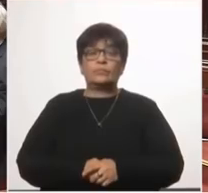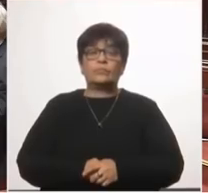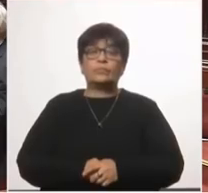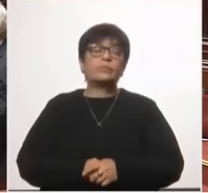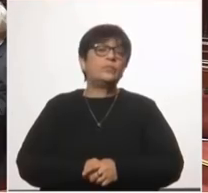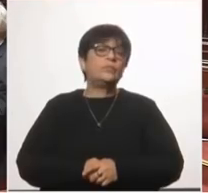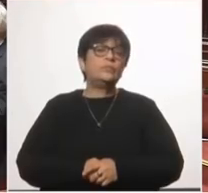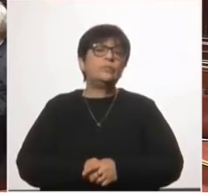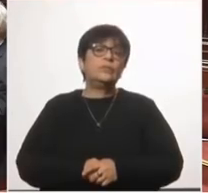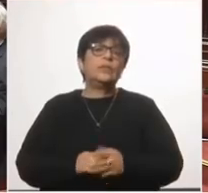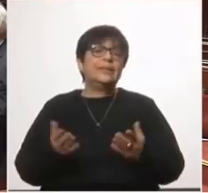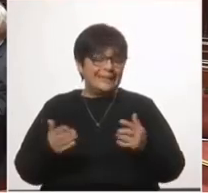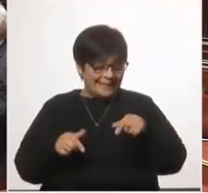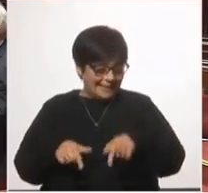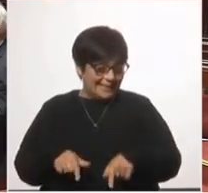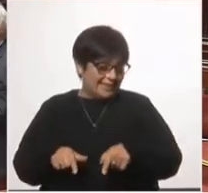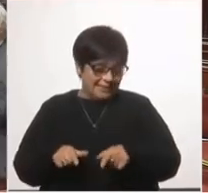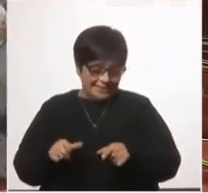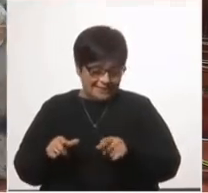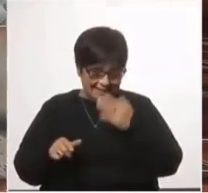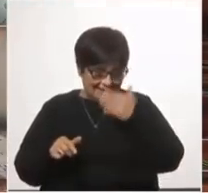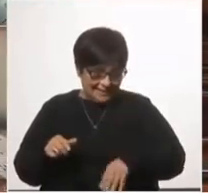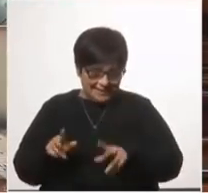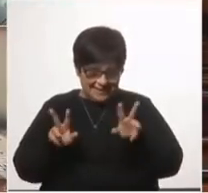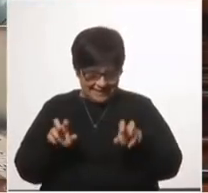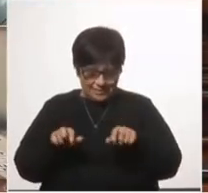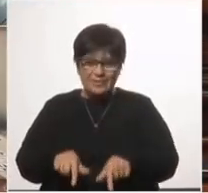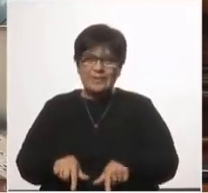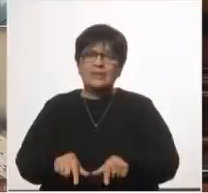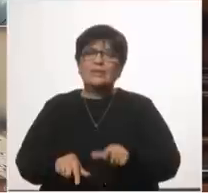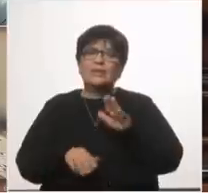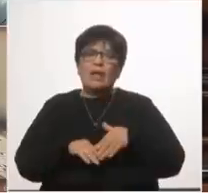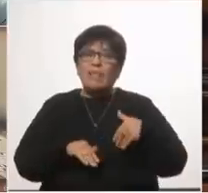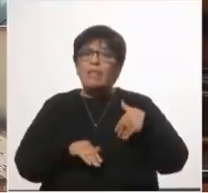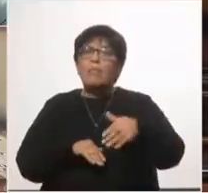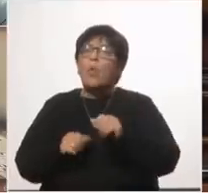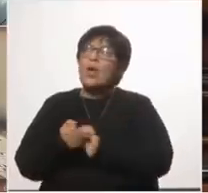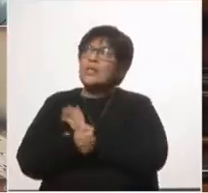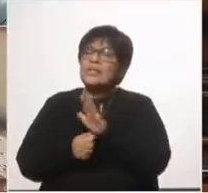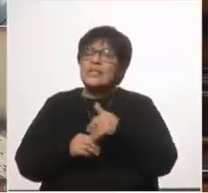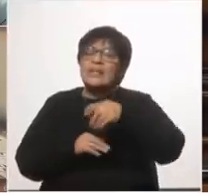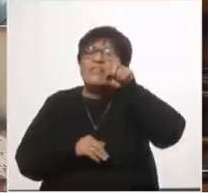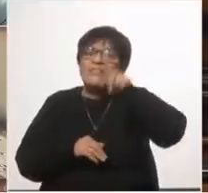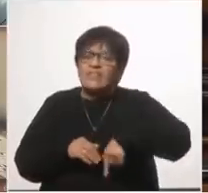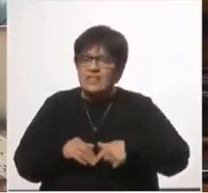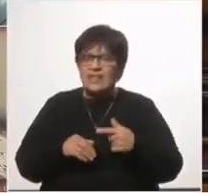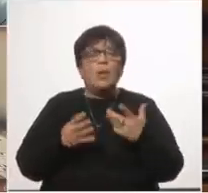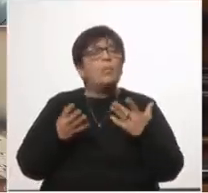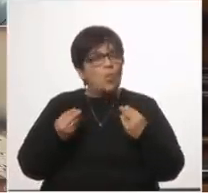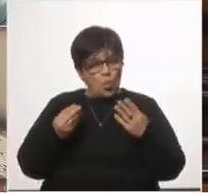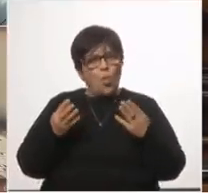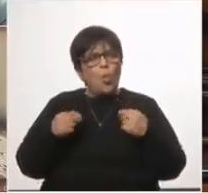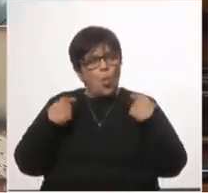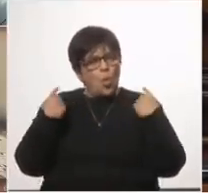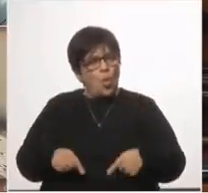y finalmente en este capítulo me quiero referir a las secuelas post-COVID se ha trabajado mucho de esto